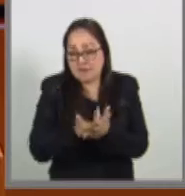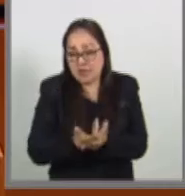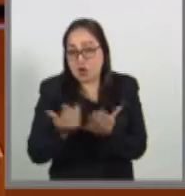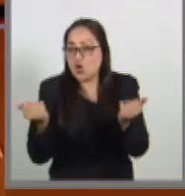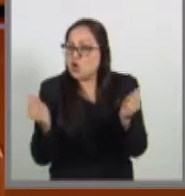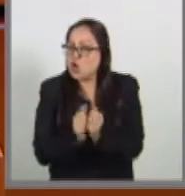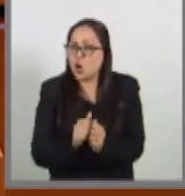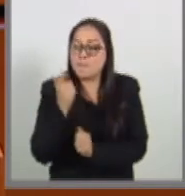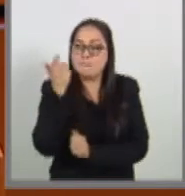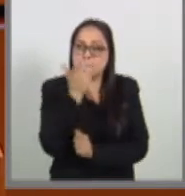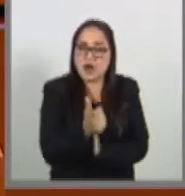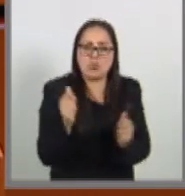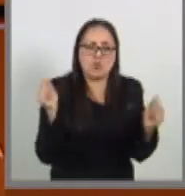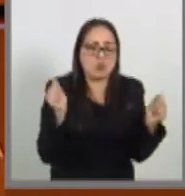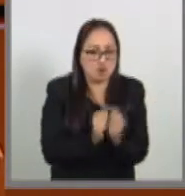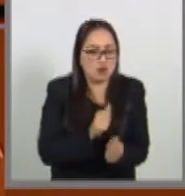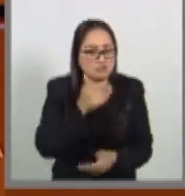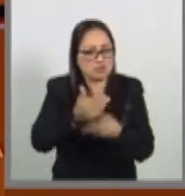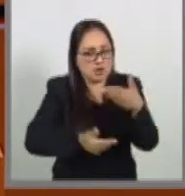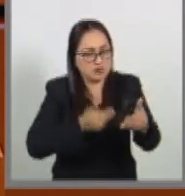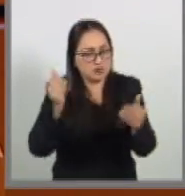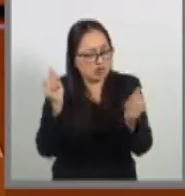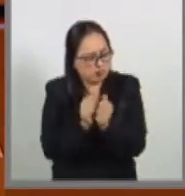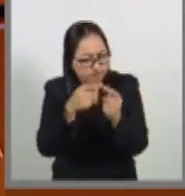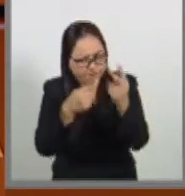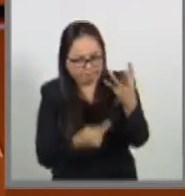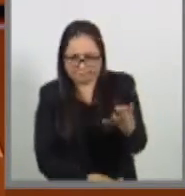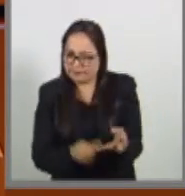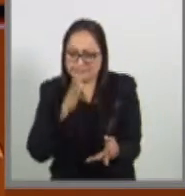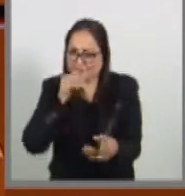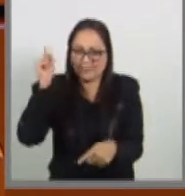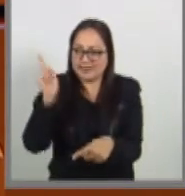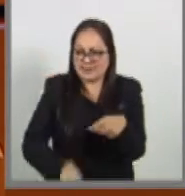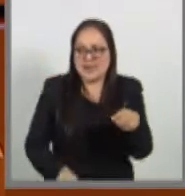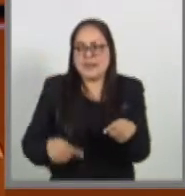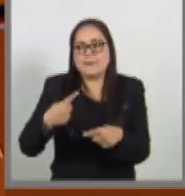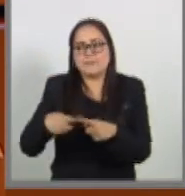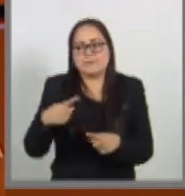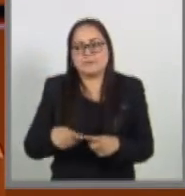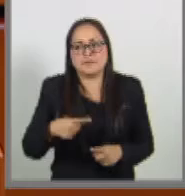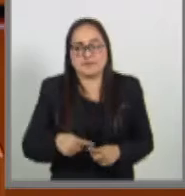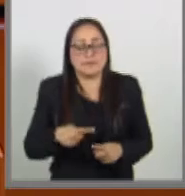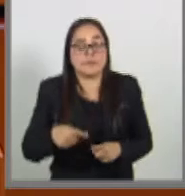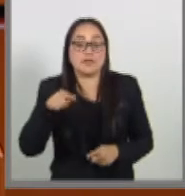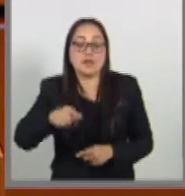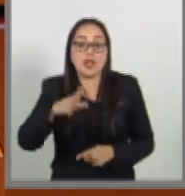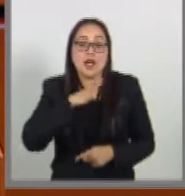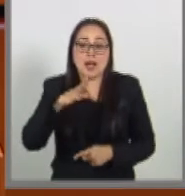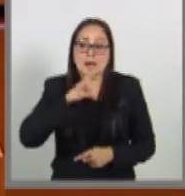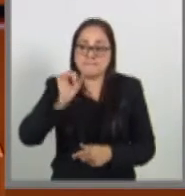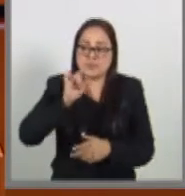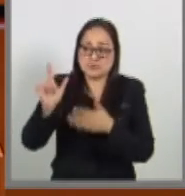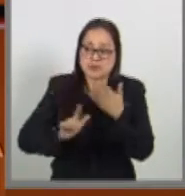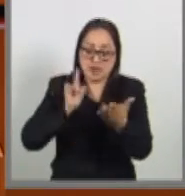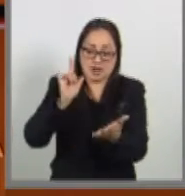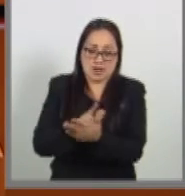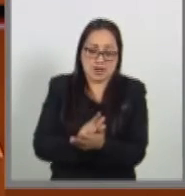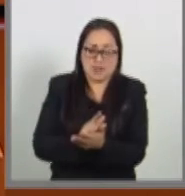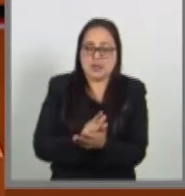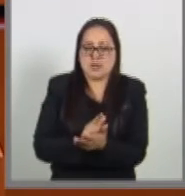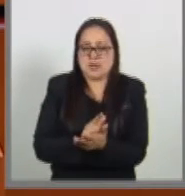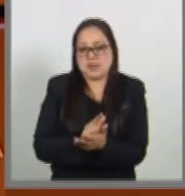todas las prestaciones que reconoce la ley, las prestaciones sociales que reconoce la ley. En ese aspecto